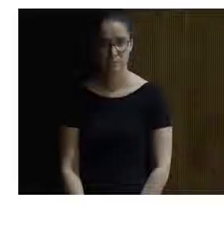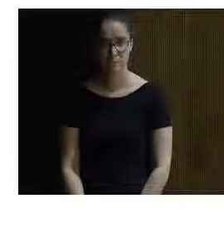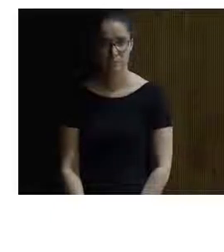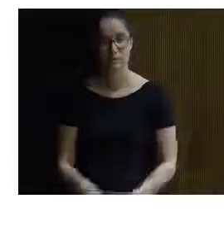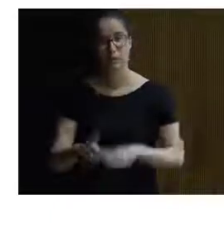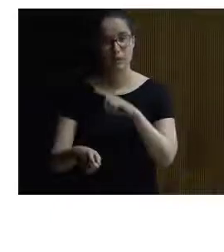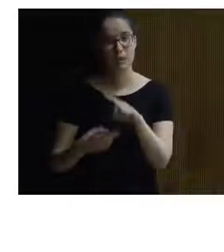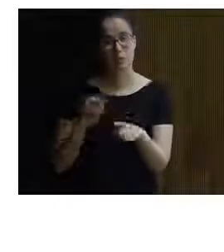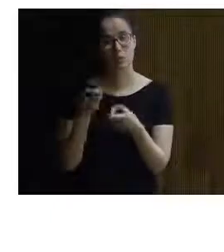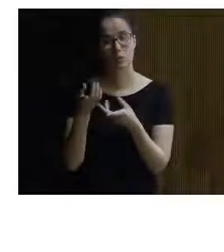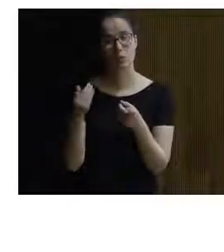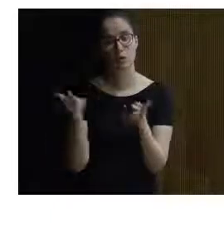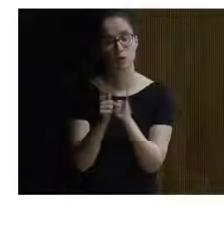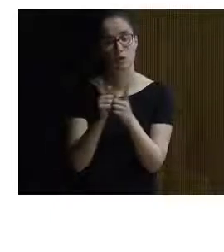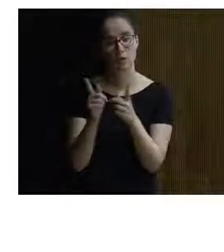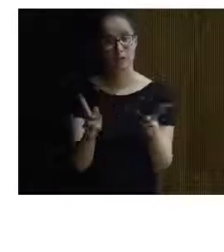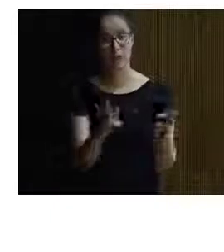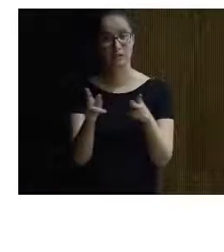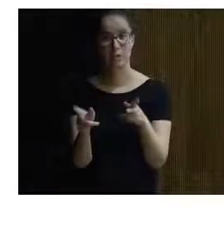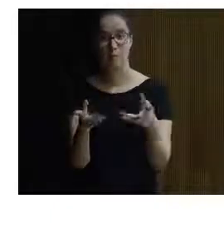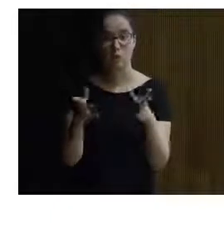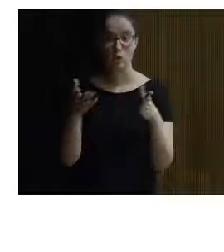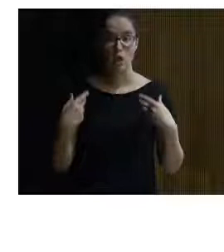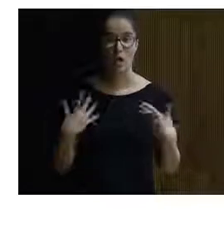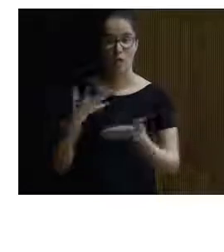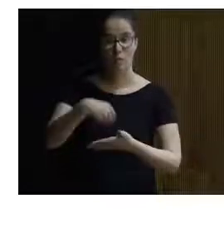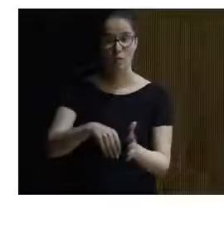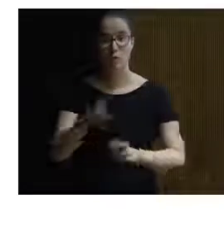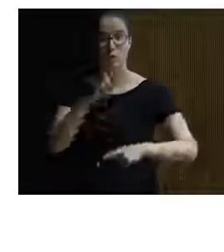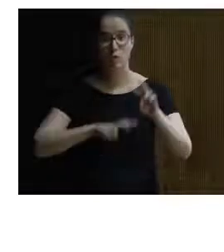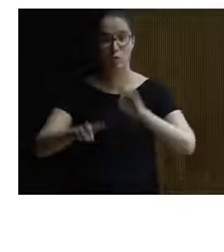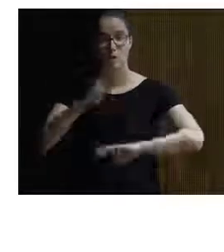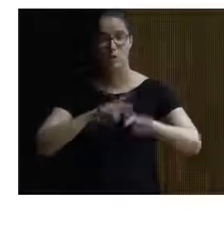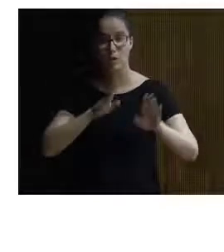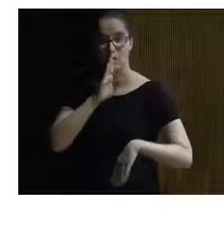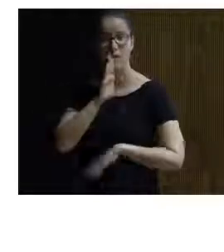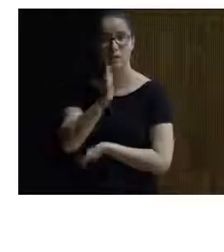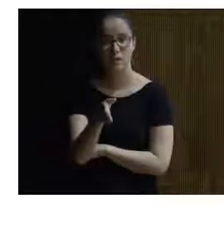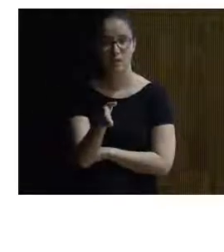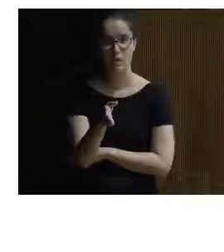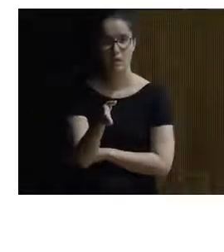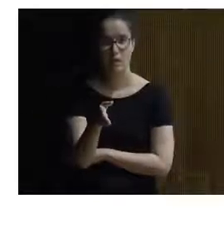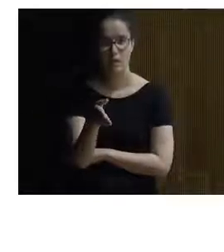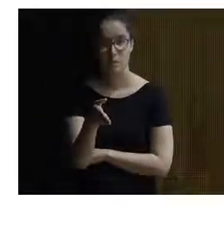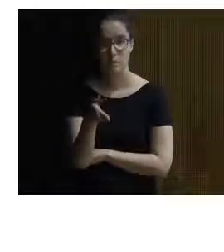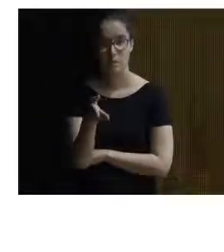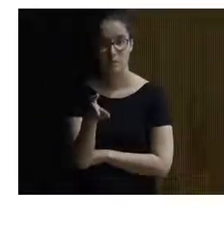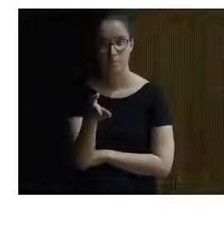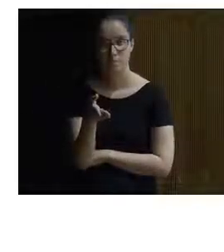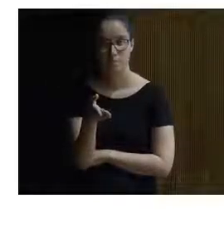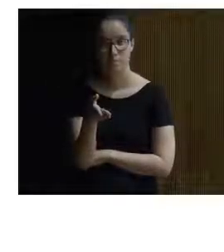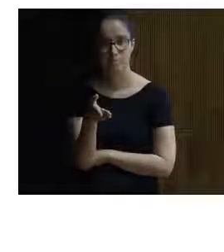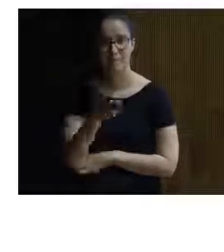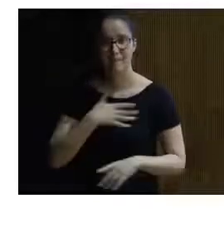Luego os comentaré un poco bien. Está dividido en etapas en los alojamientos y tenemos un buscador para buscar de forma directa lo que queramos